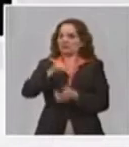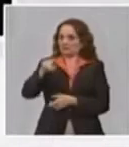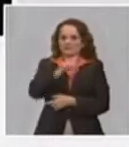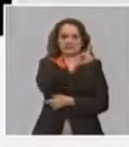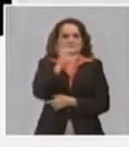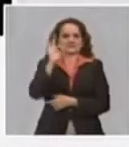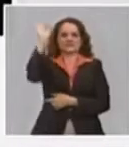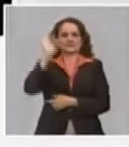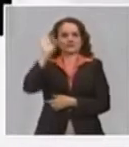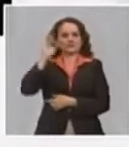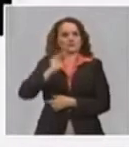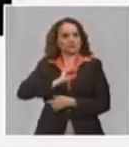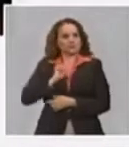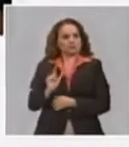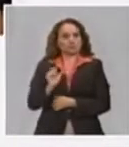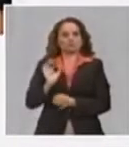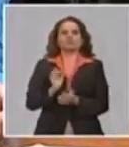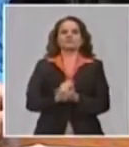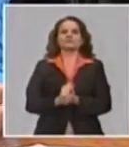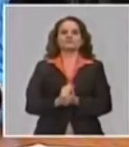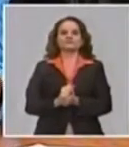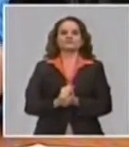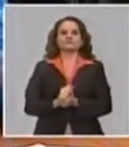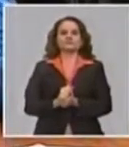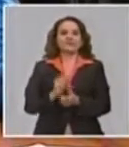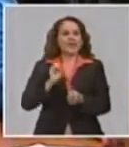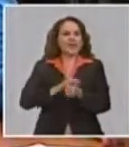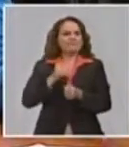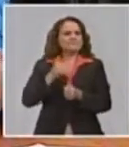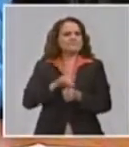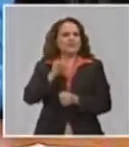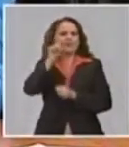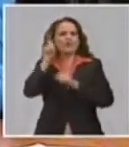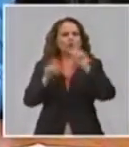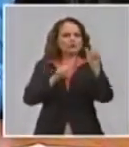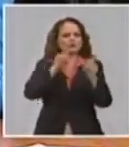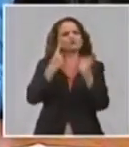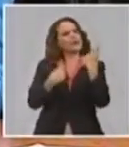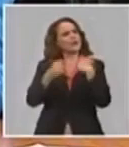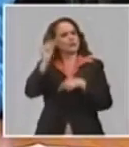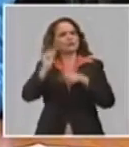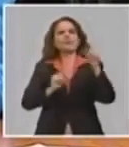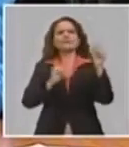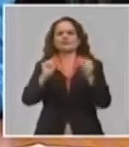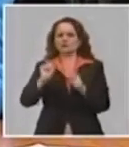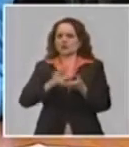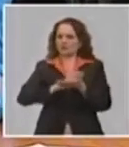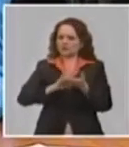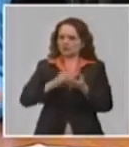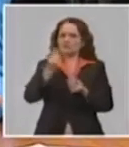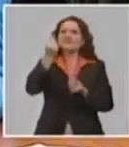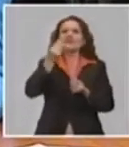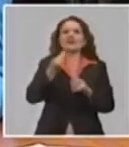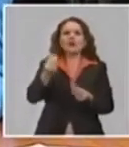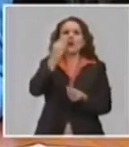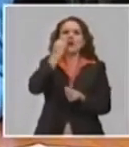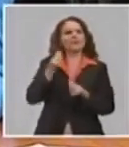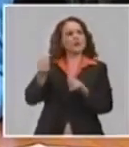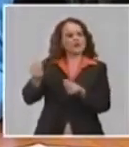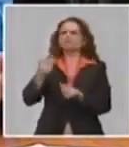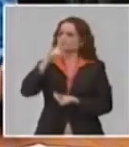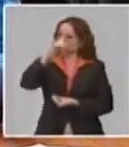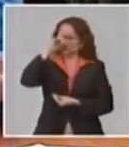Inclusive se hizo al inicio una consulta de que había un grupo de trabajadores que tienen autorizado el estipendio del almuerzo y se permitió también que estas